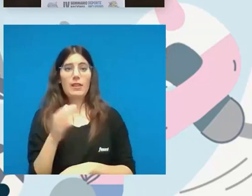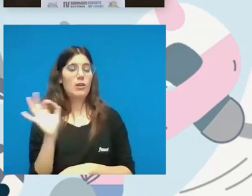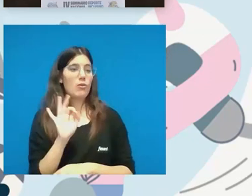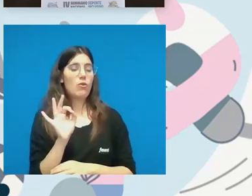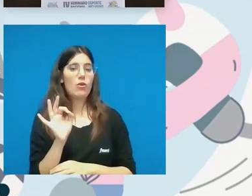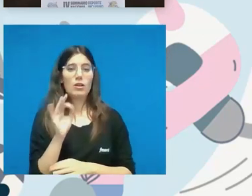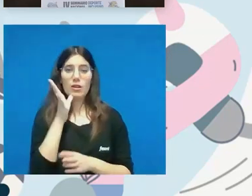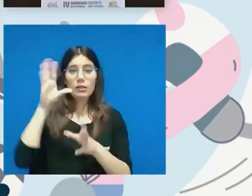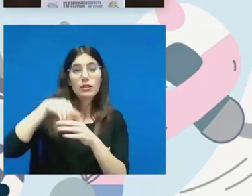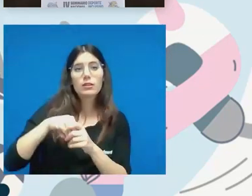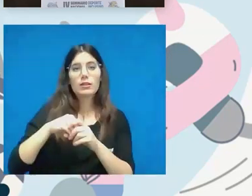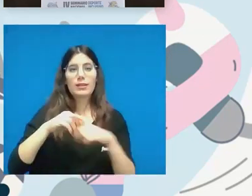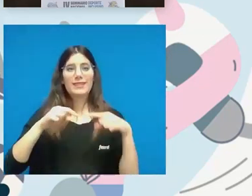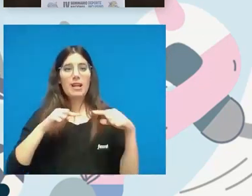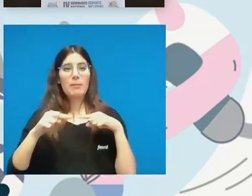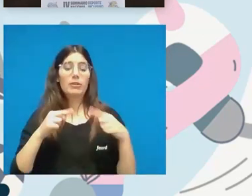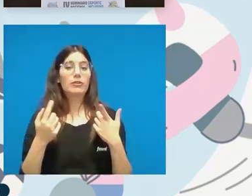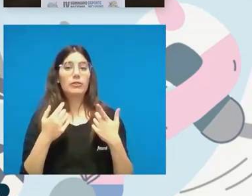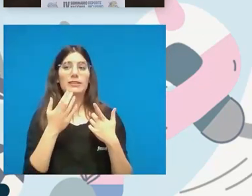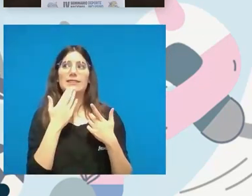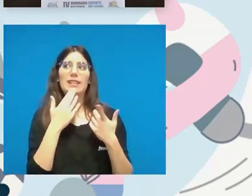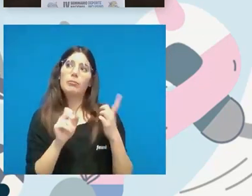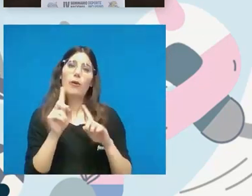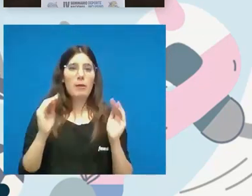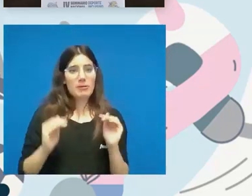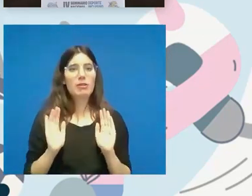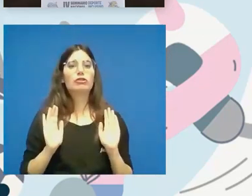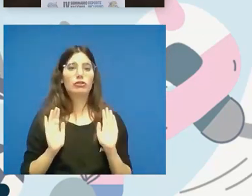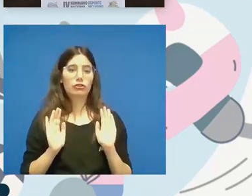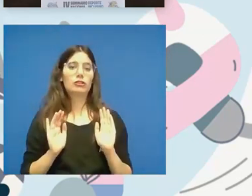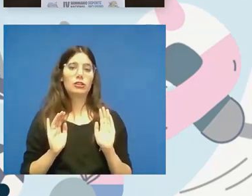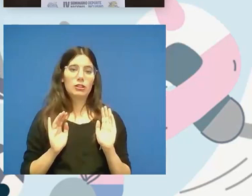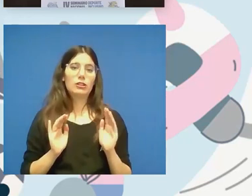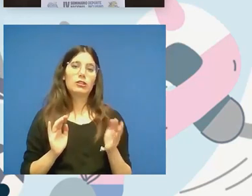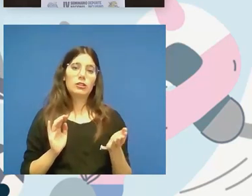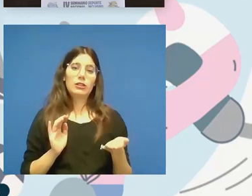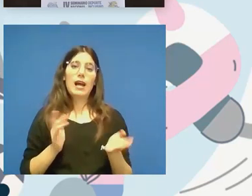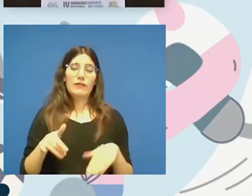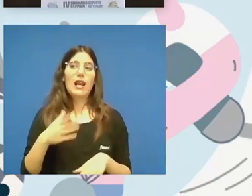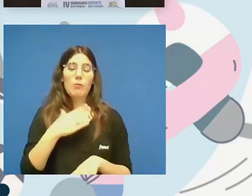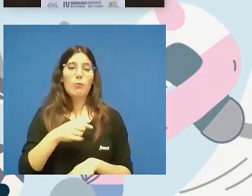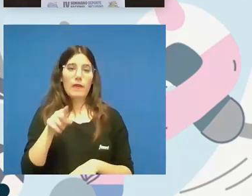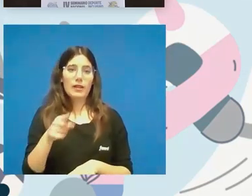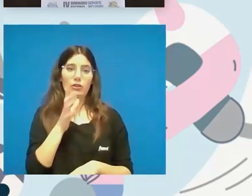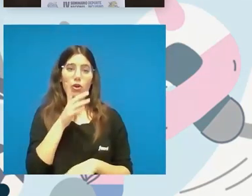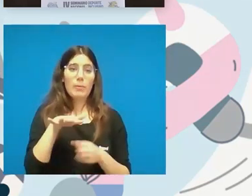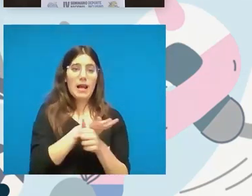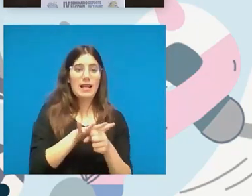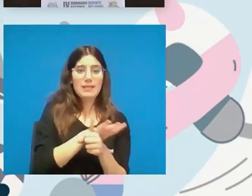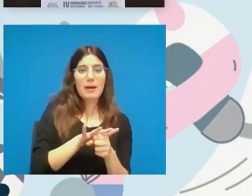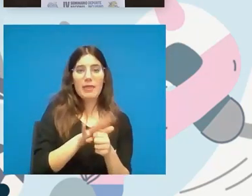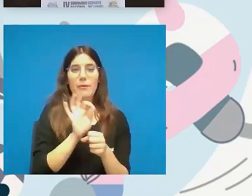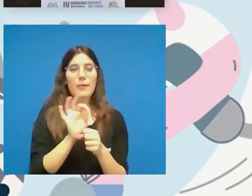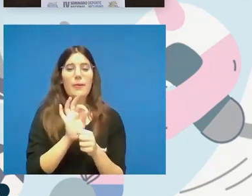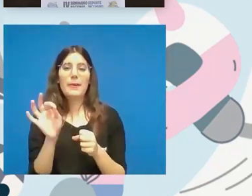meterse en el entrenamiento sin demasiada distorsión para el resto del grupo o para el espacio que tenemos o para la